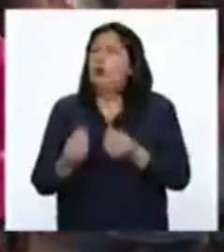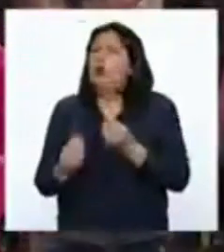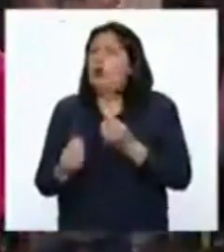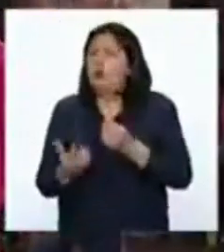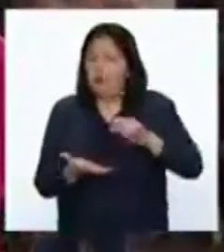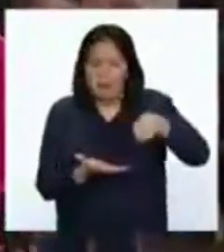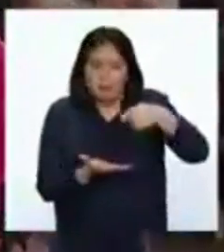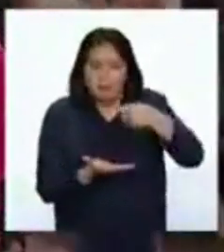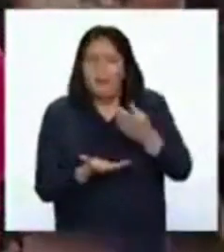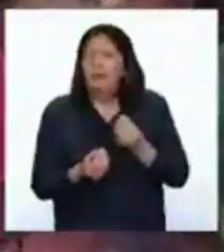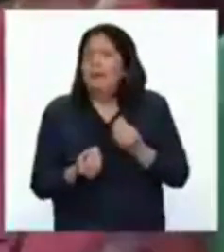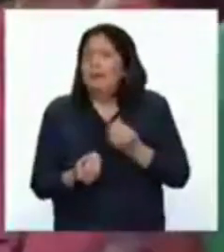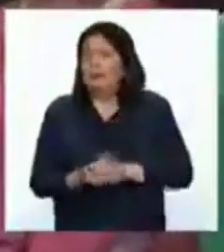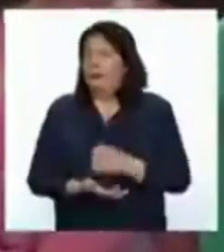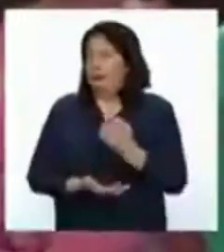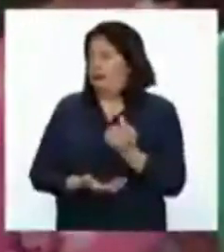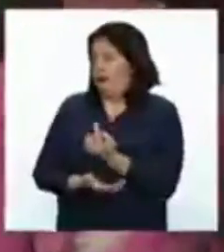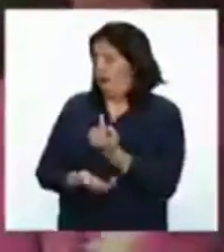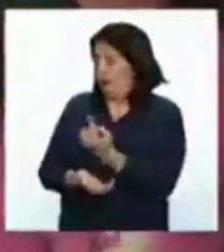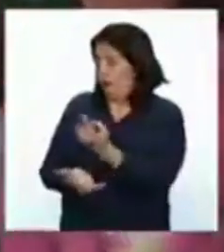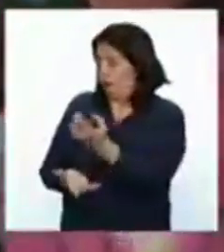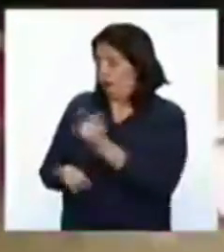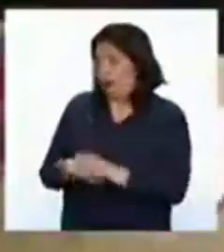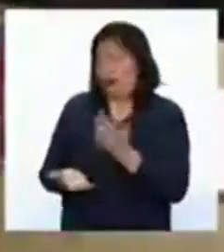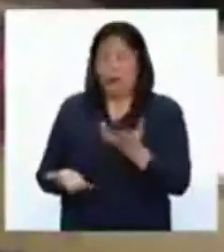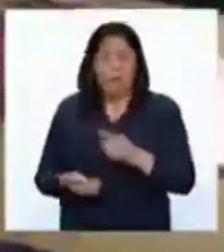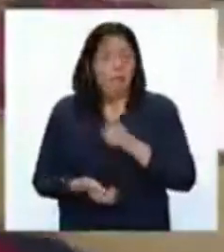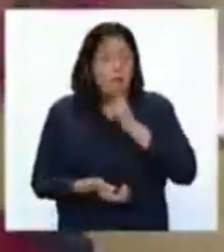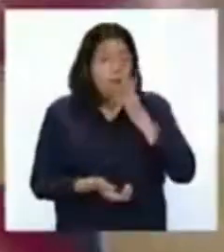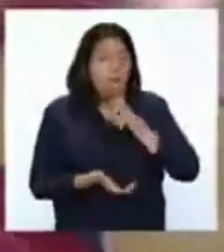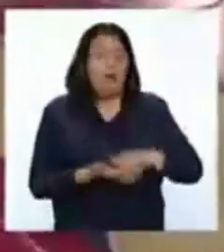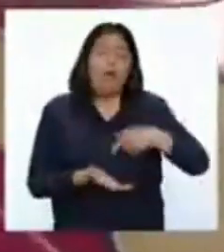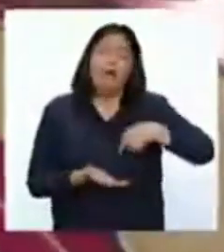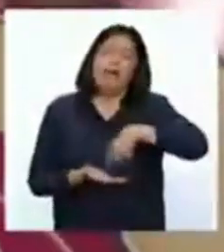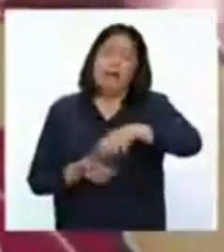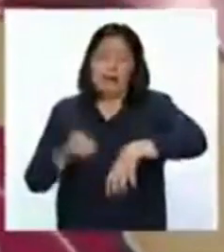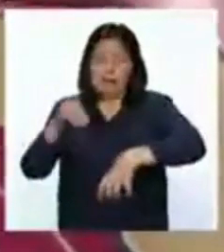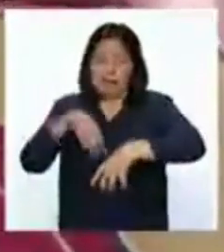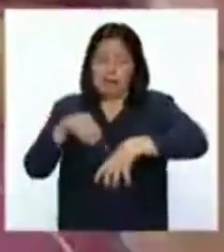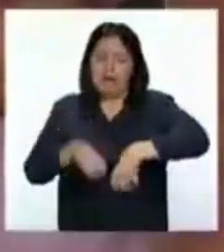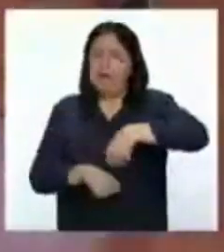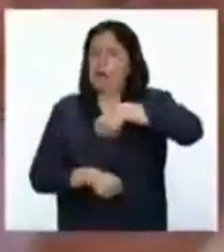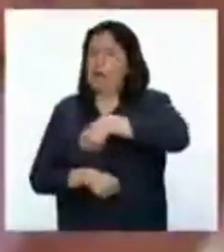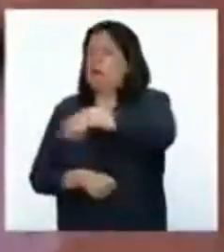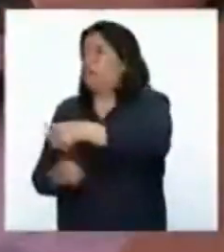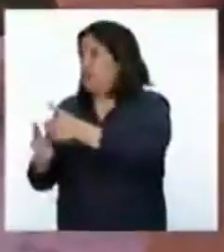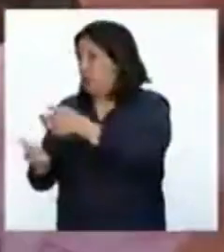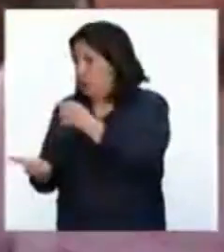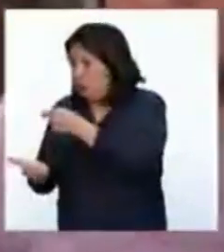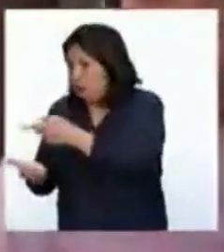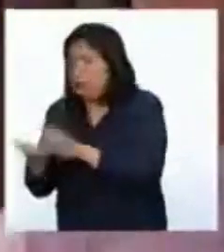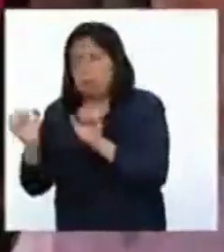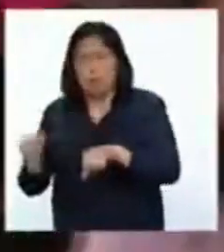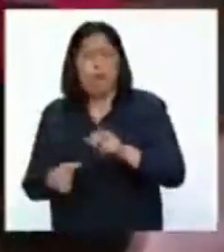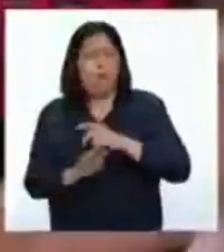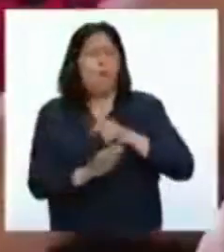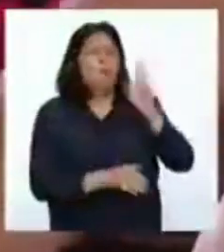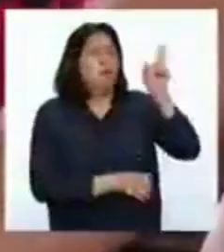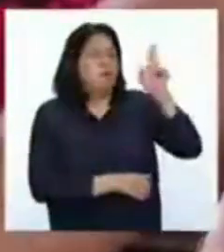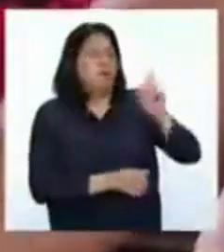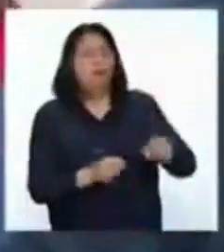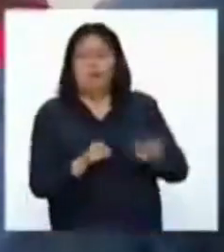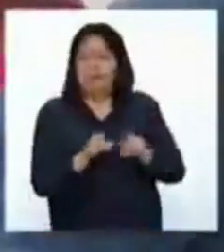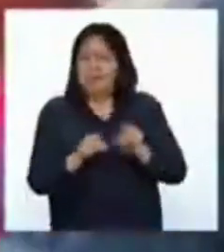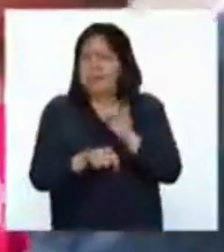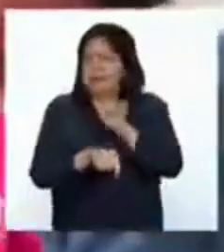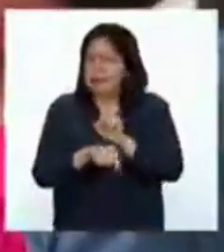consumir los alimentos. No solamente es que los papás mandan la lonchera nutritiva, sino que los profesores también enseñan los